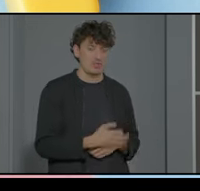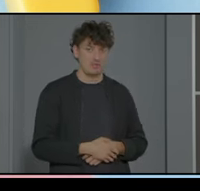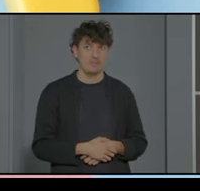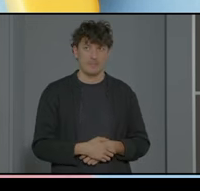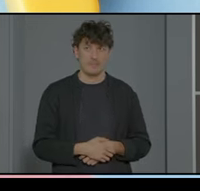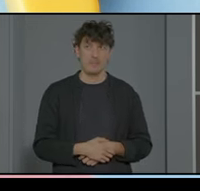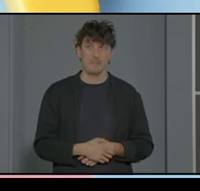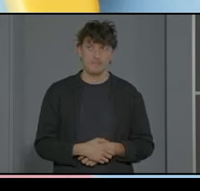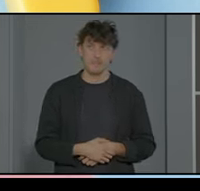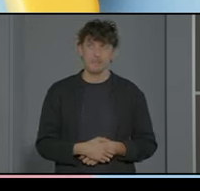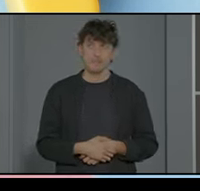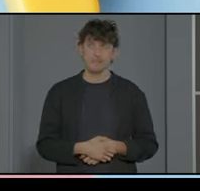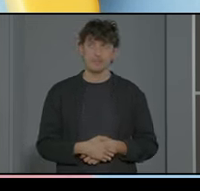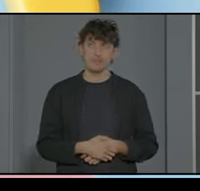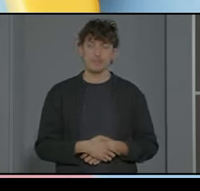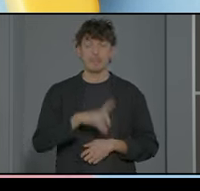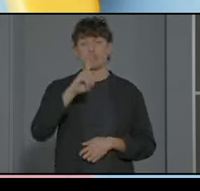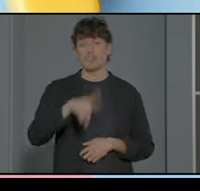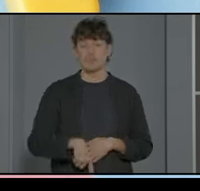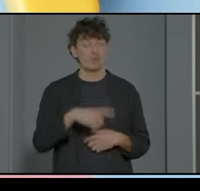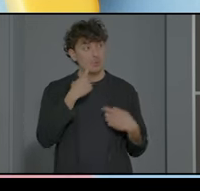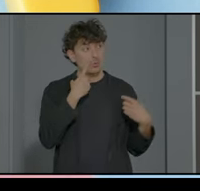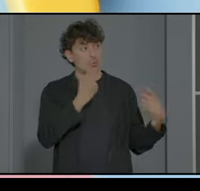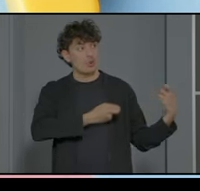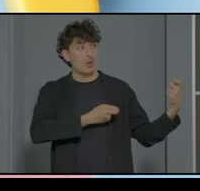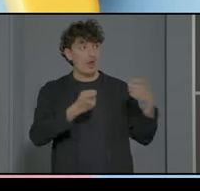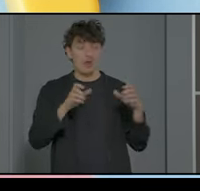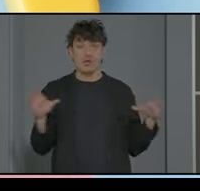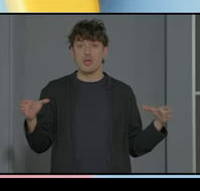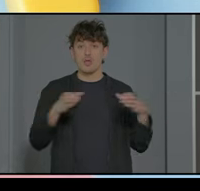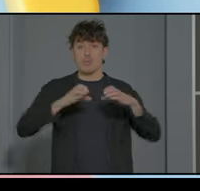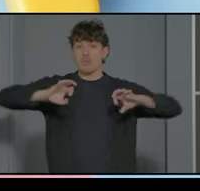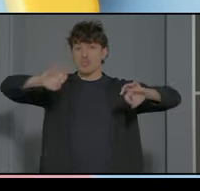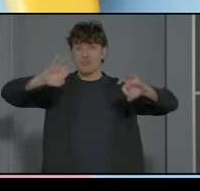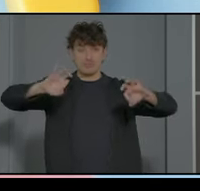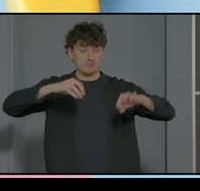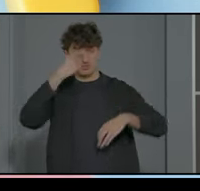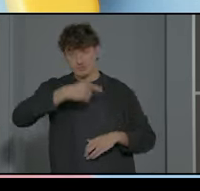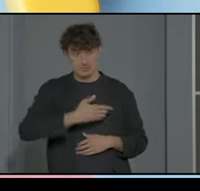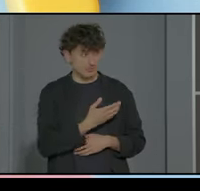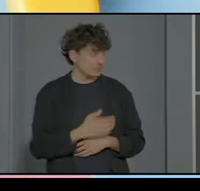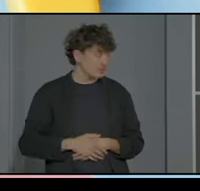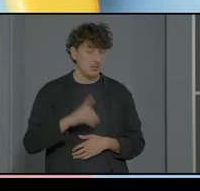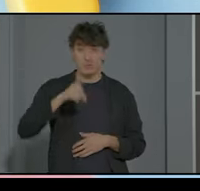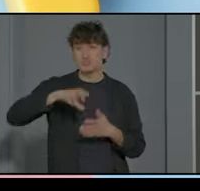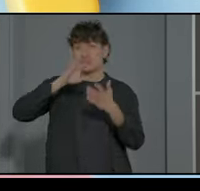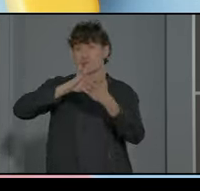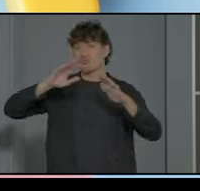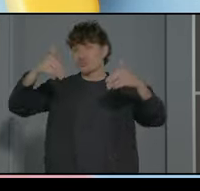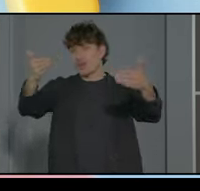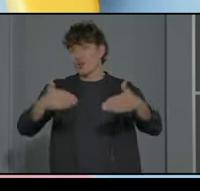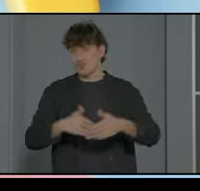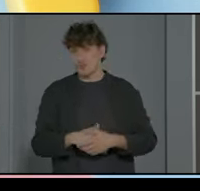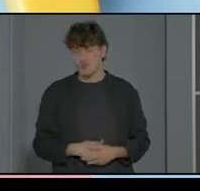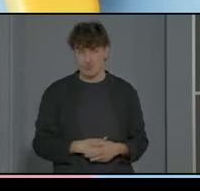perdón tenemos que coordinarnos con equipos específicos como sabemos con servicios externos de cada